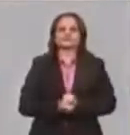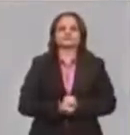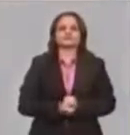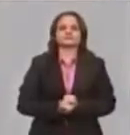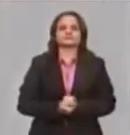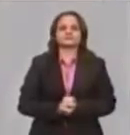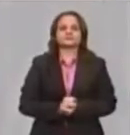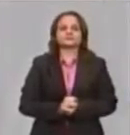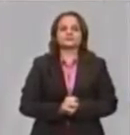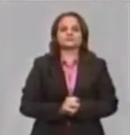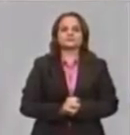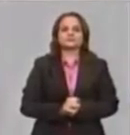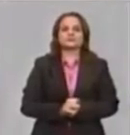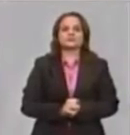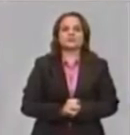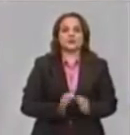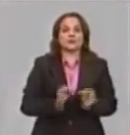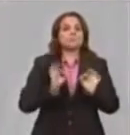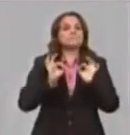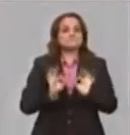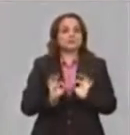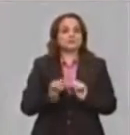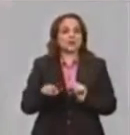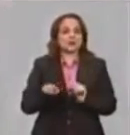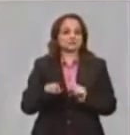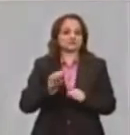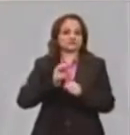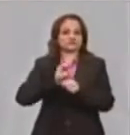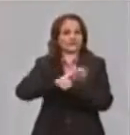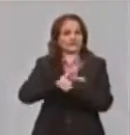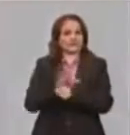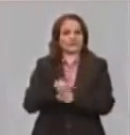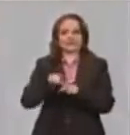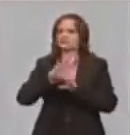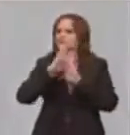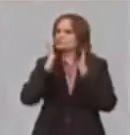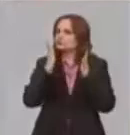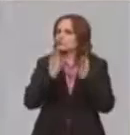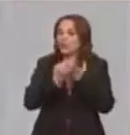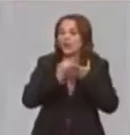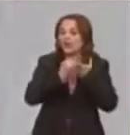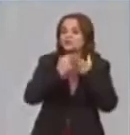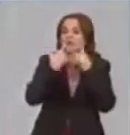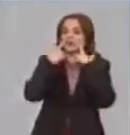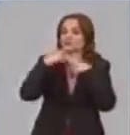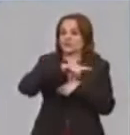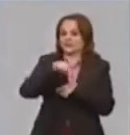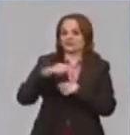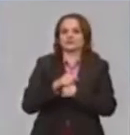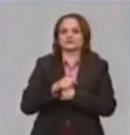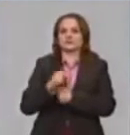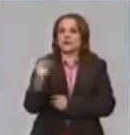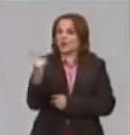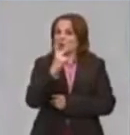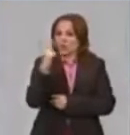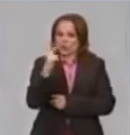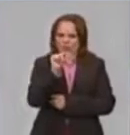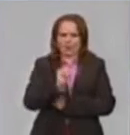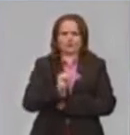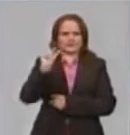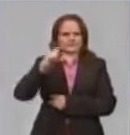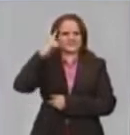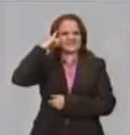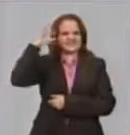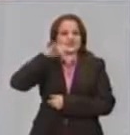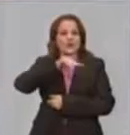En tiempos del nuevo coronavirus, cualquier ayuda es poca. Bien lo saben Evelyn y Beatriz, dos de las 10 psicólogas que en